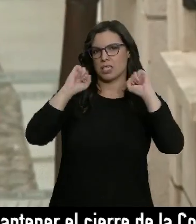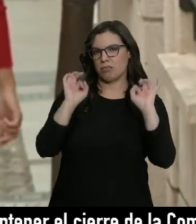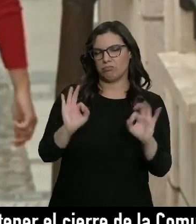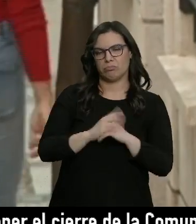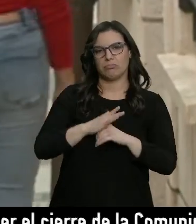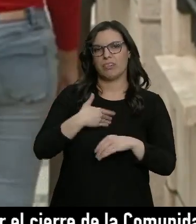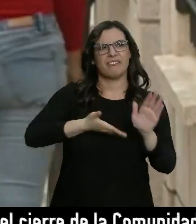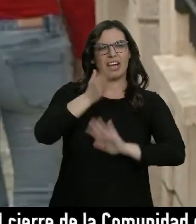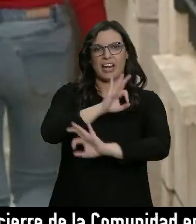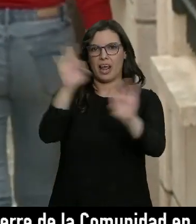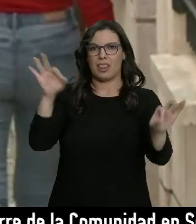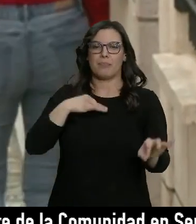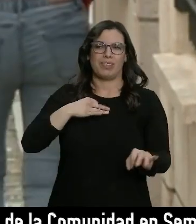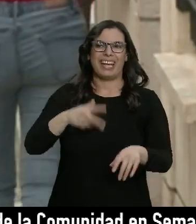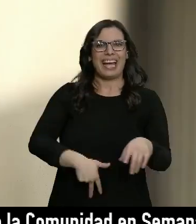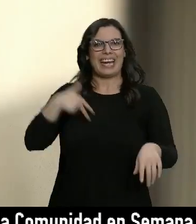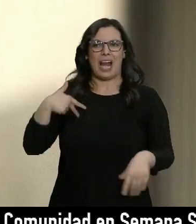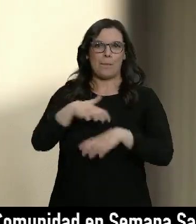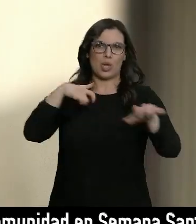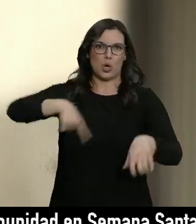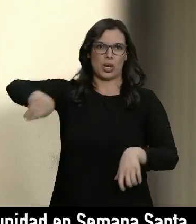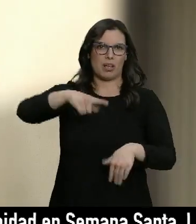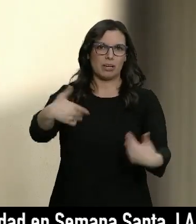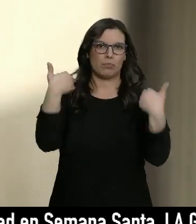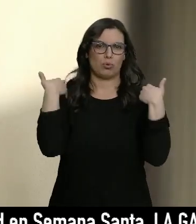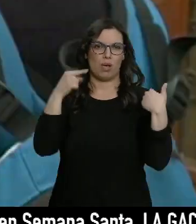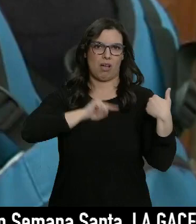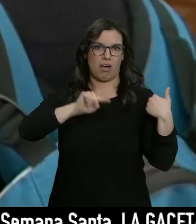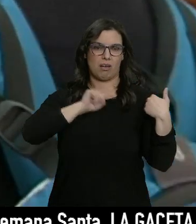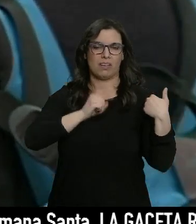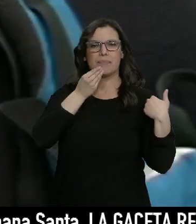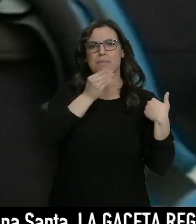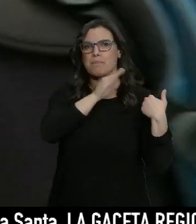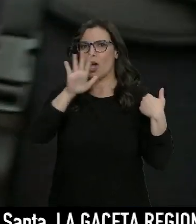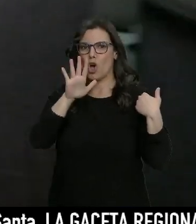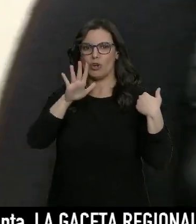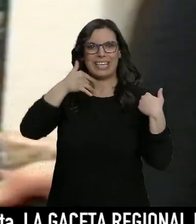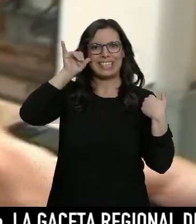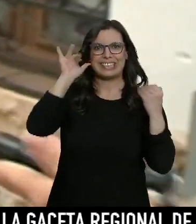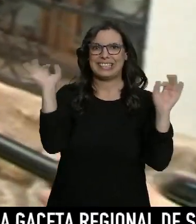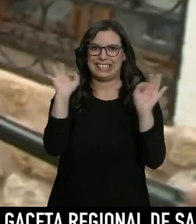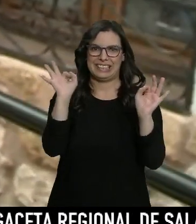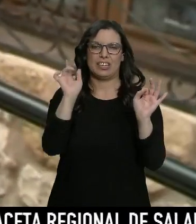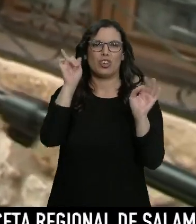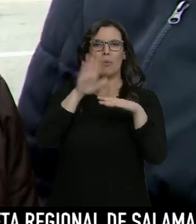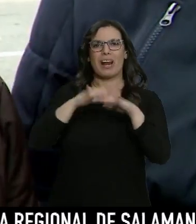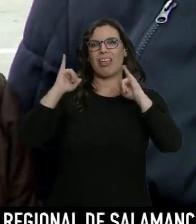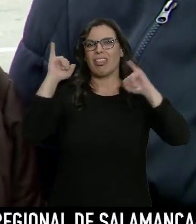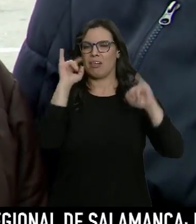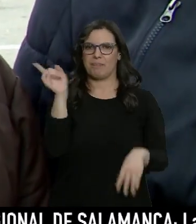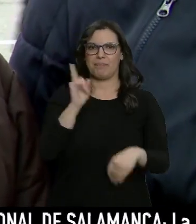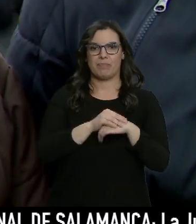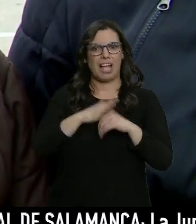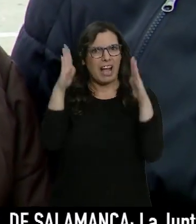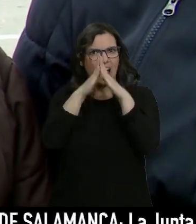lado. En general impera el sentido de la responsabilidad. Nos recuerdan que es mejor no exponerse a contagios solo por el hecho de pasarlo bien. Que